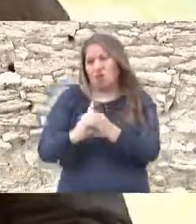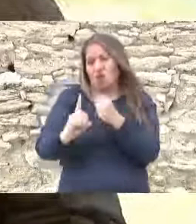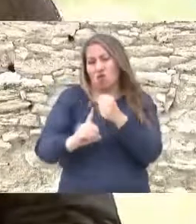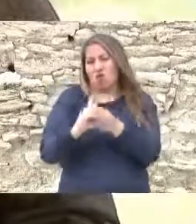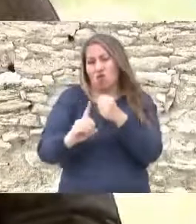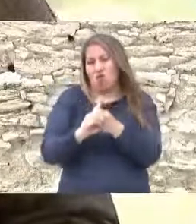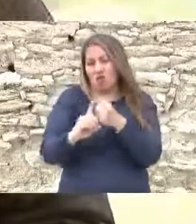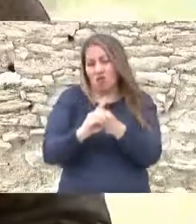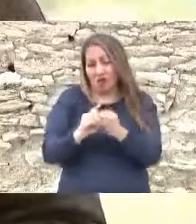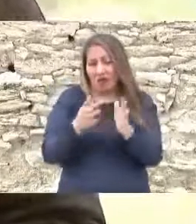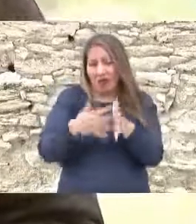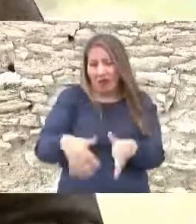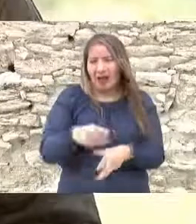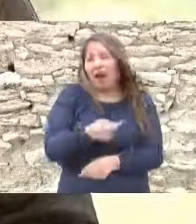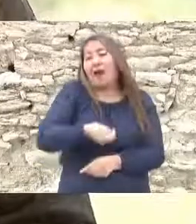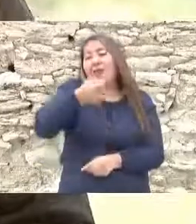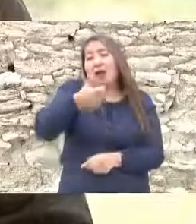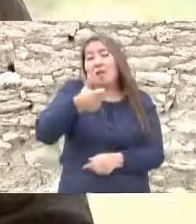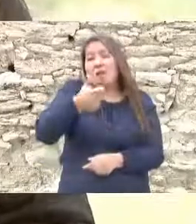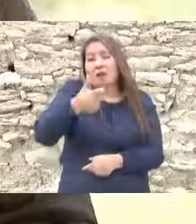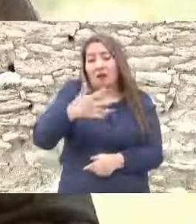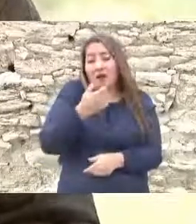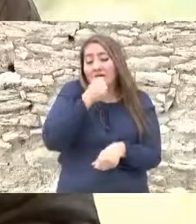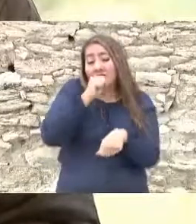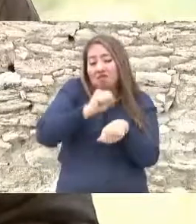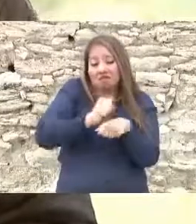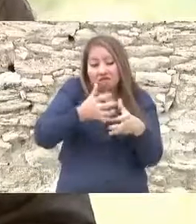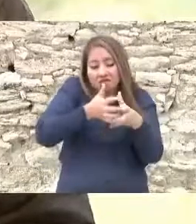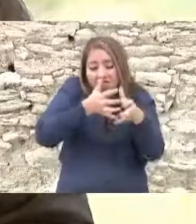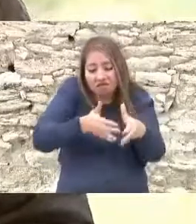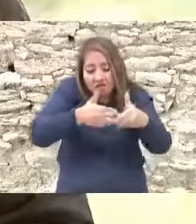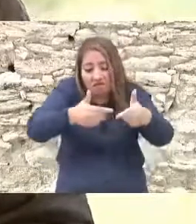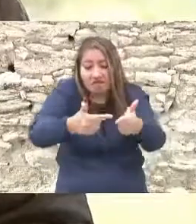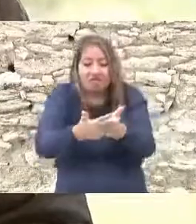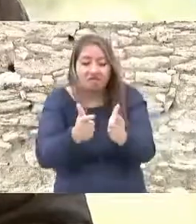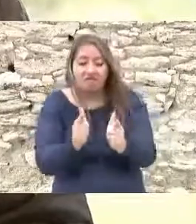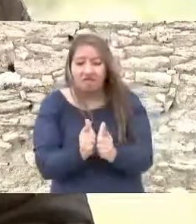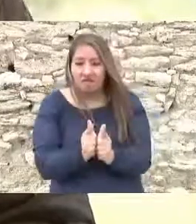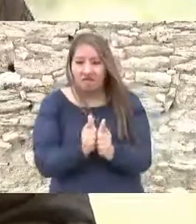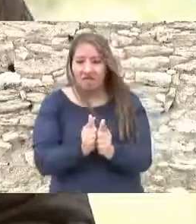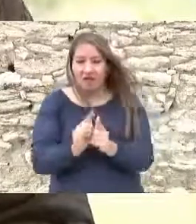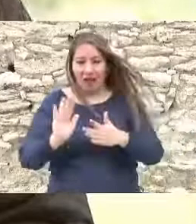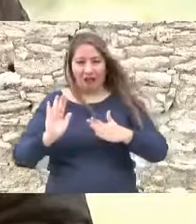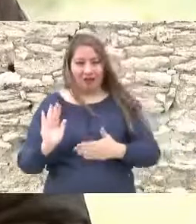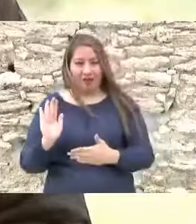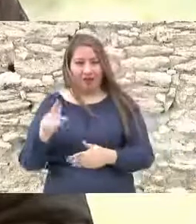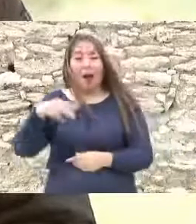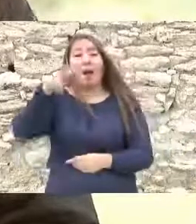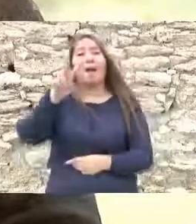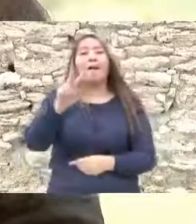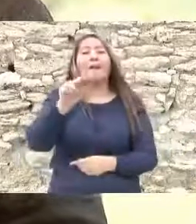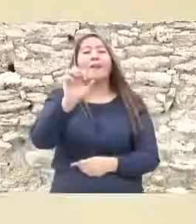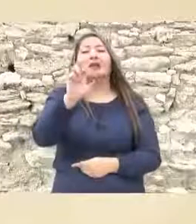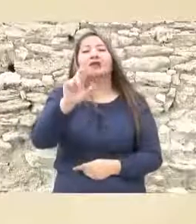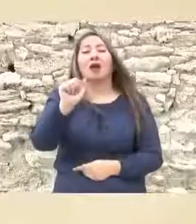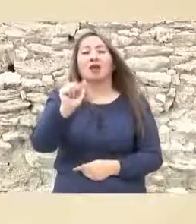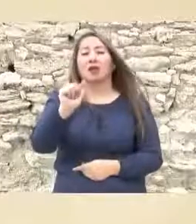en el primer gabinete provisional ya aparece Venustiano Carranza como ministro de guerra